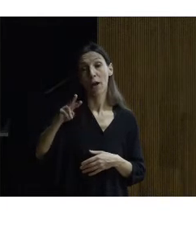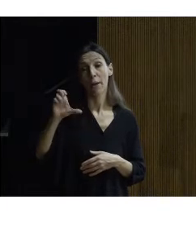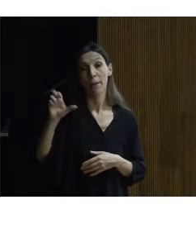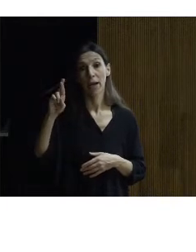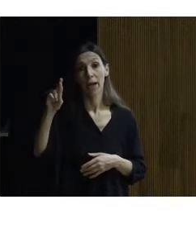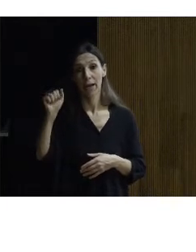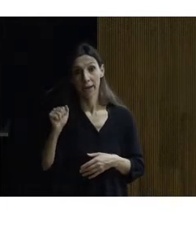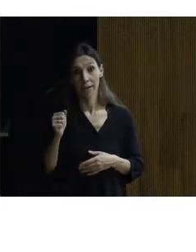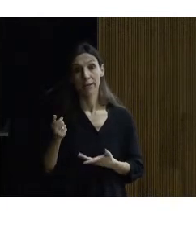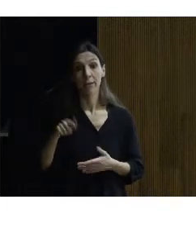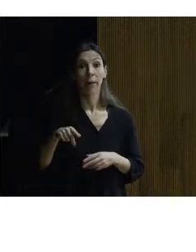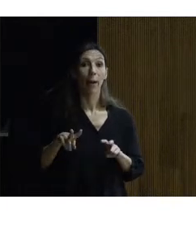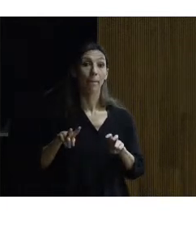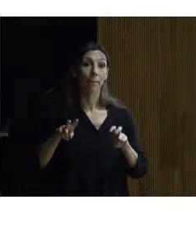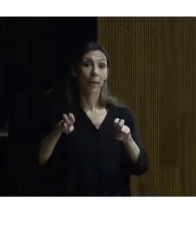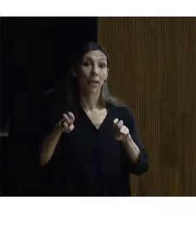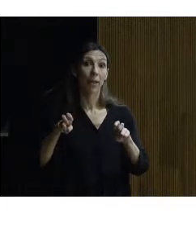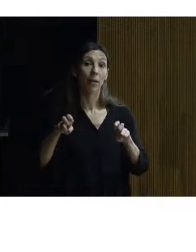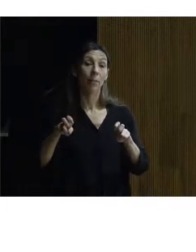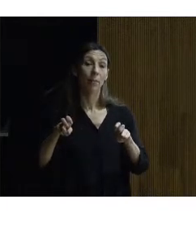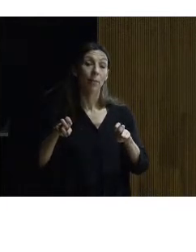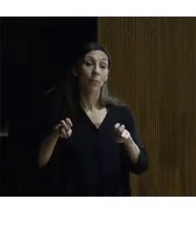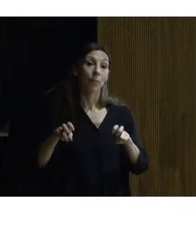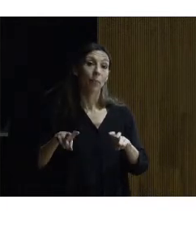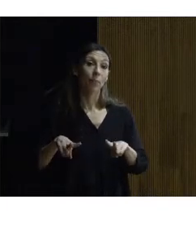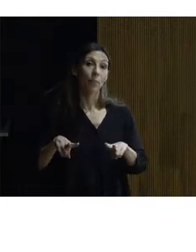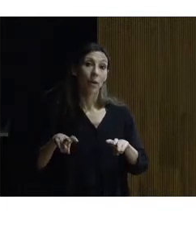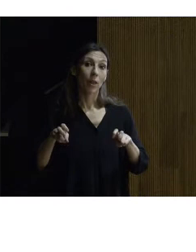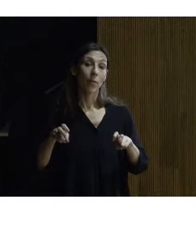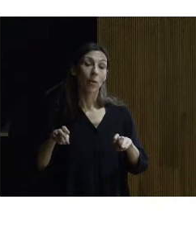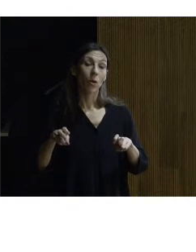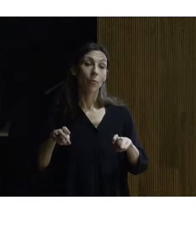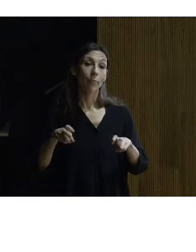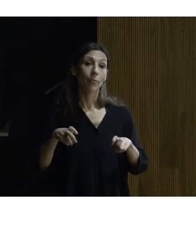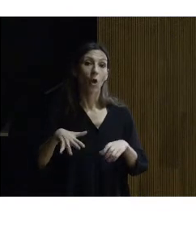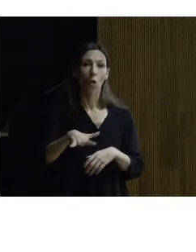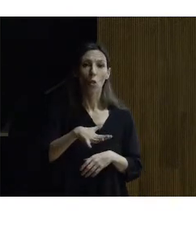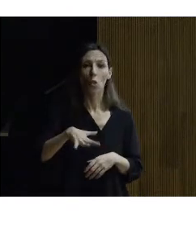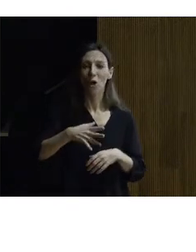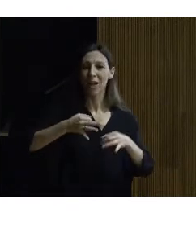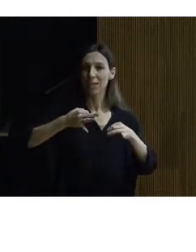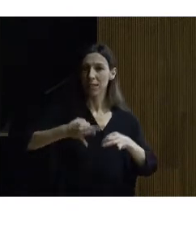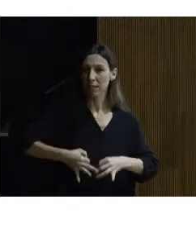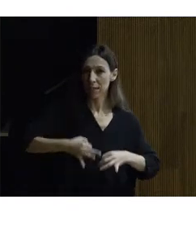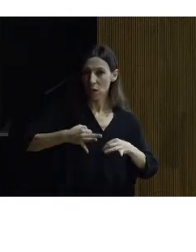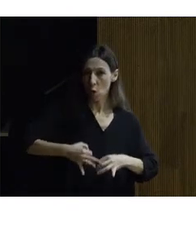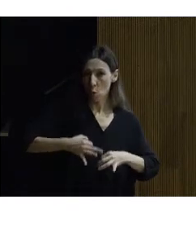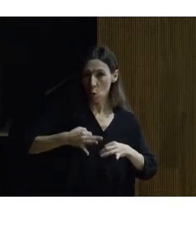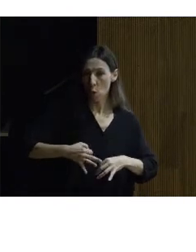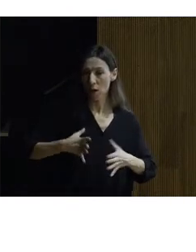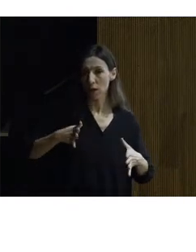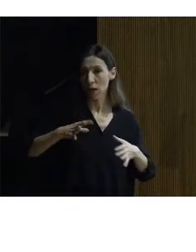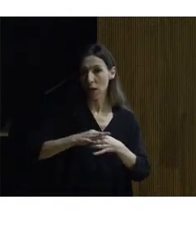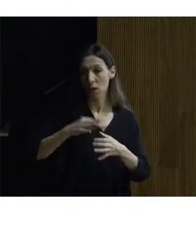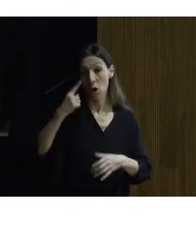pues en principio era una sede segura en relación con riesgos